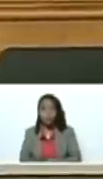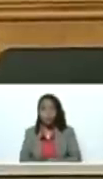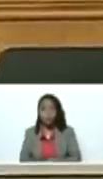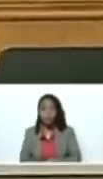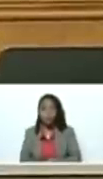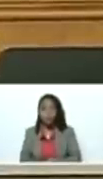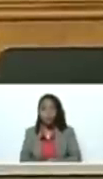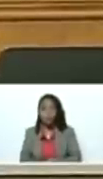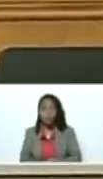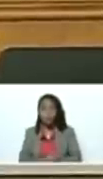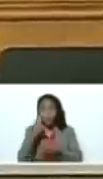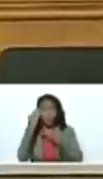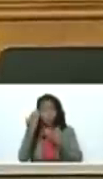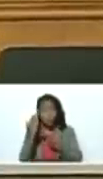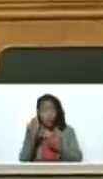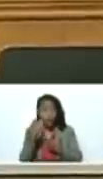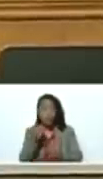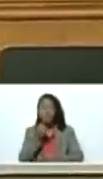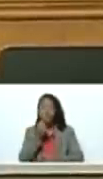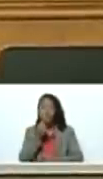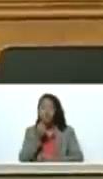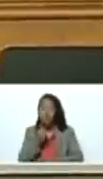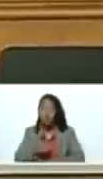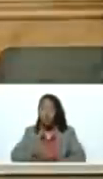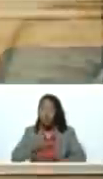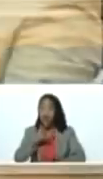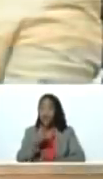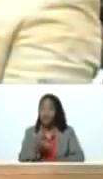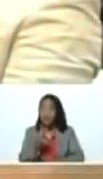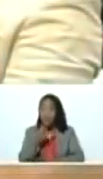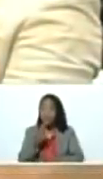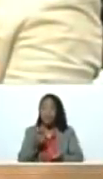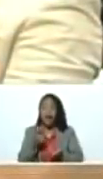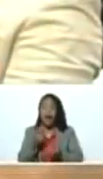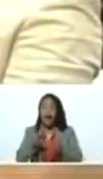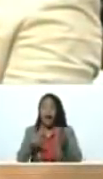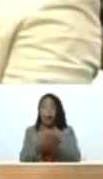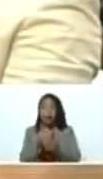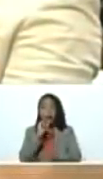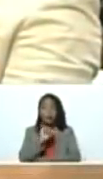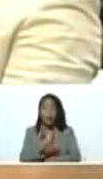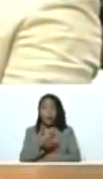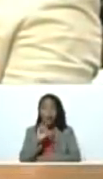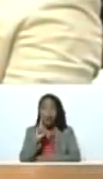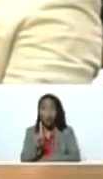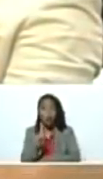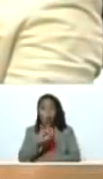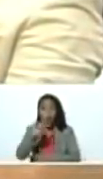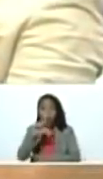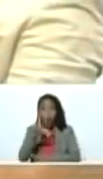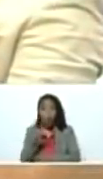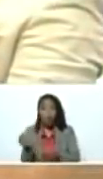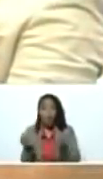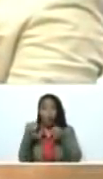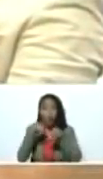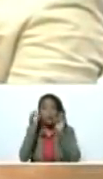Mira que el feliz año se puede dar hasta el 31 de julio, de acuerdo a decreto oficial.